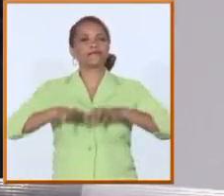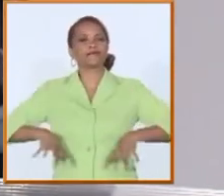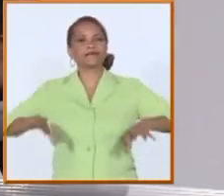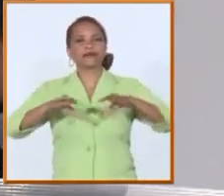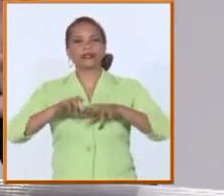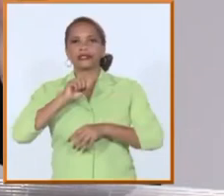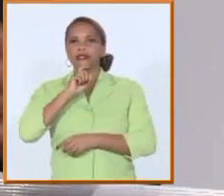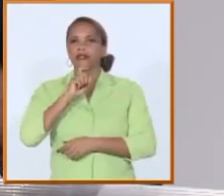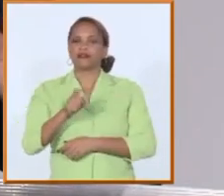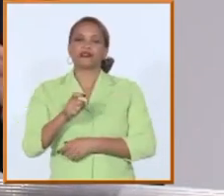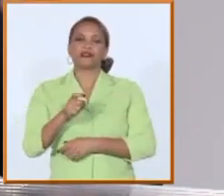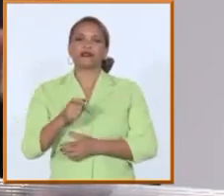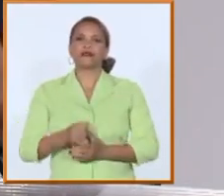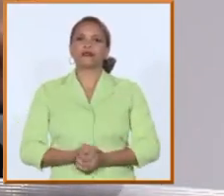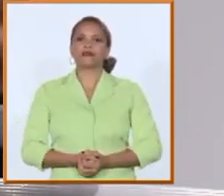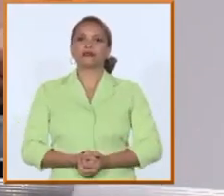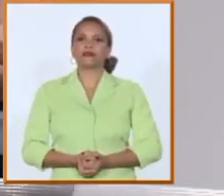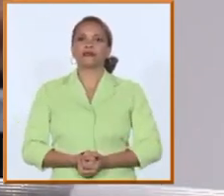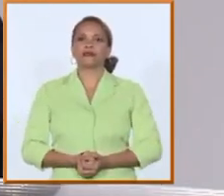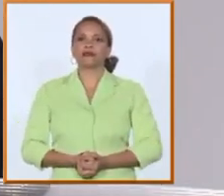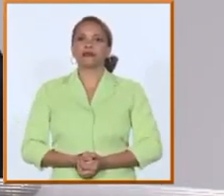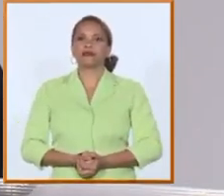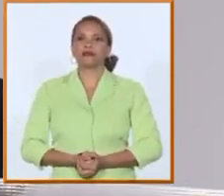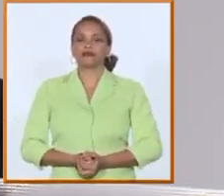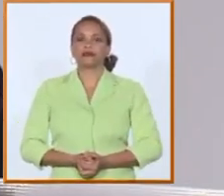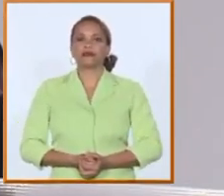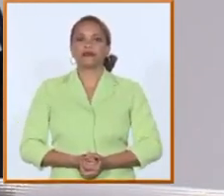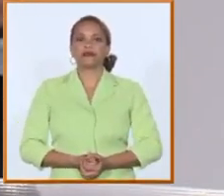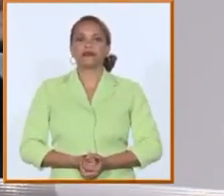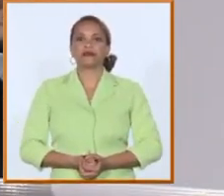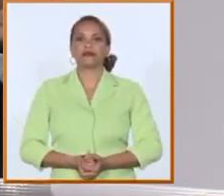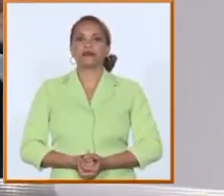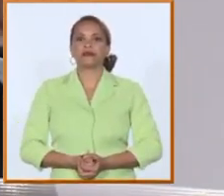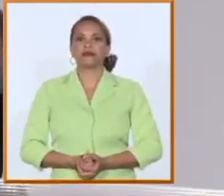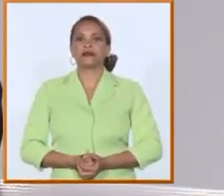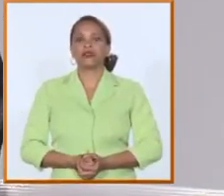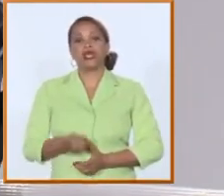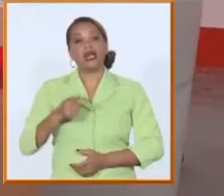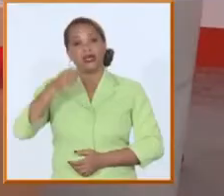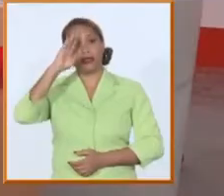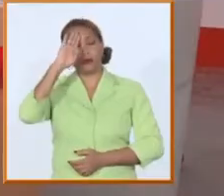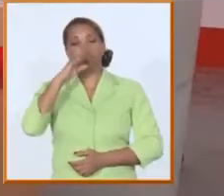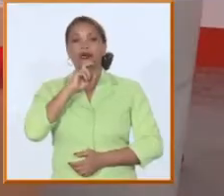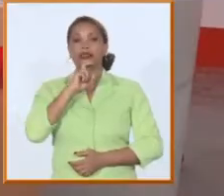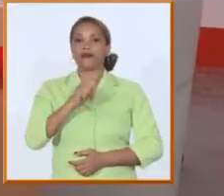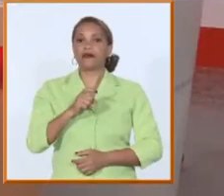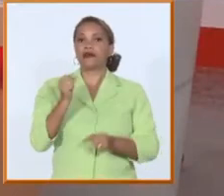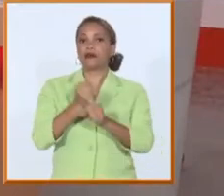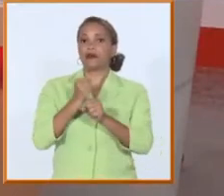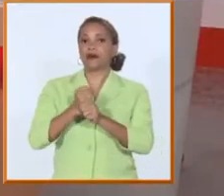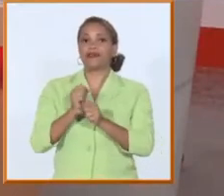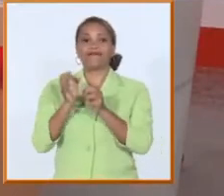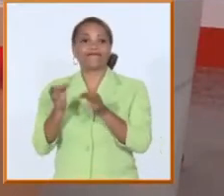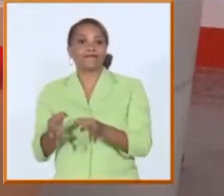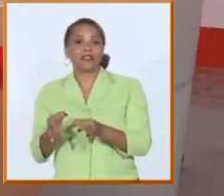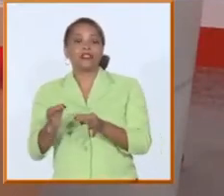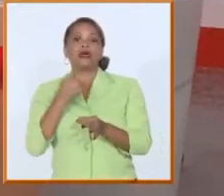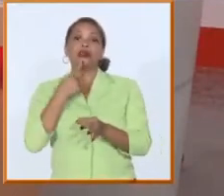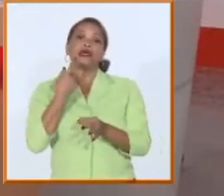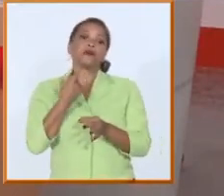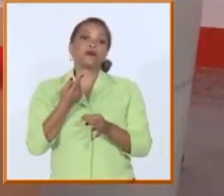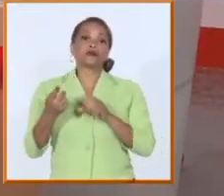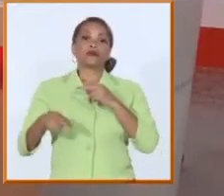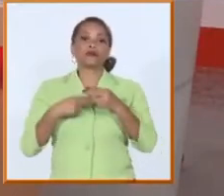que no tiene no tiene un paralelo no tenemos una referencia para hacerlo de una manera mejor hemos tratado de conjunto todos los organismos formadores